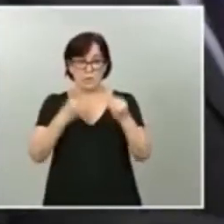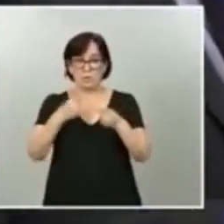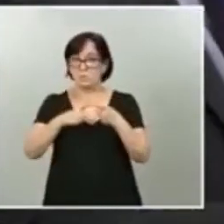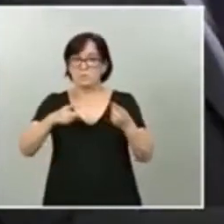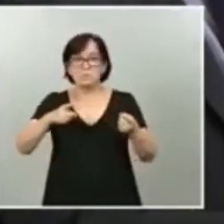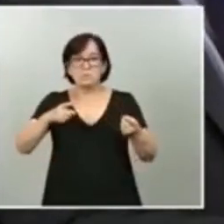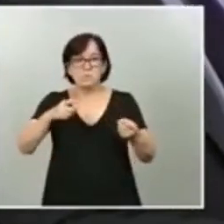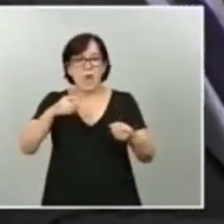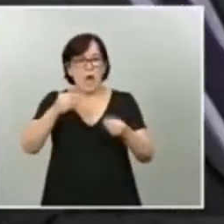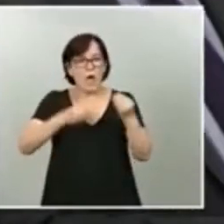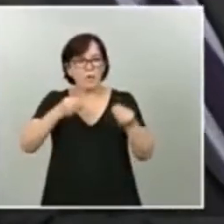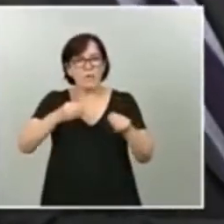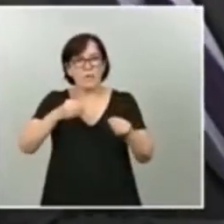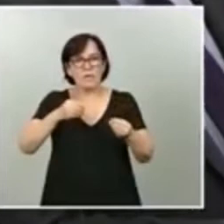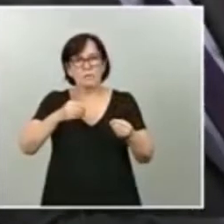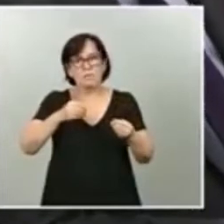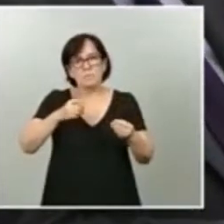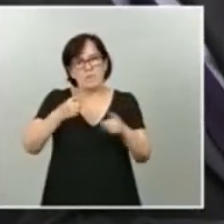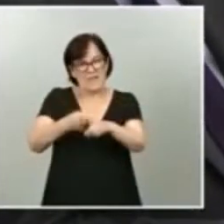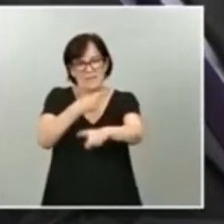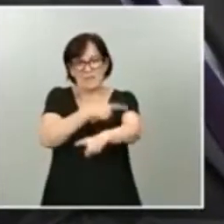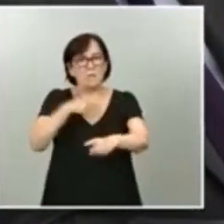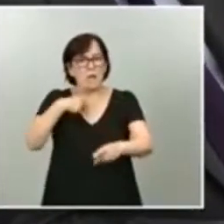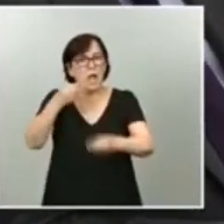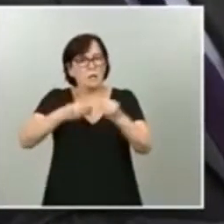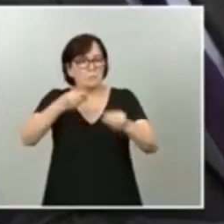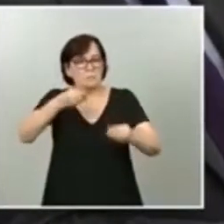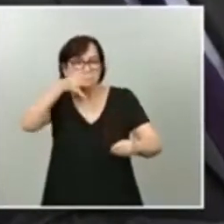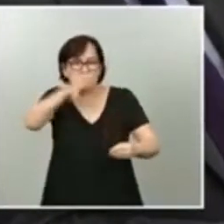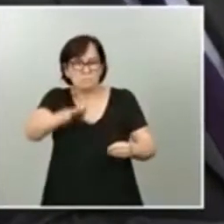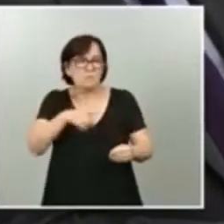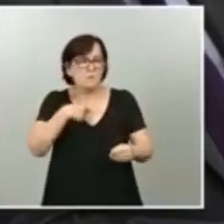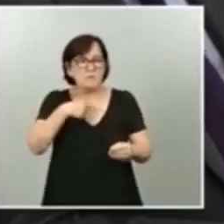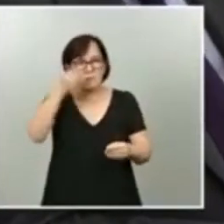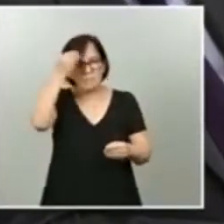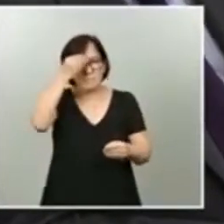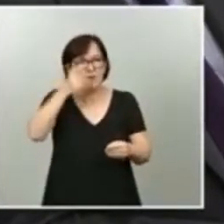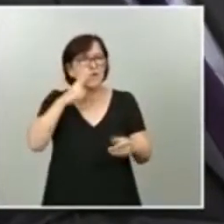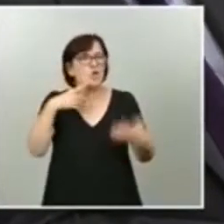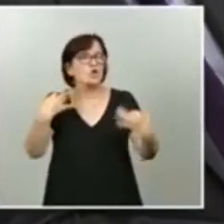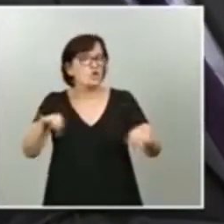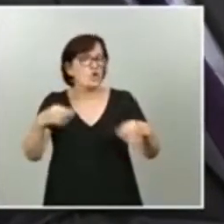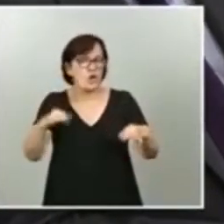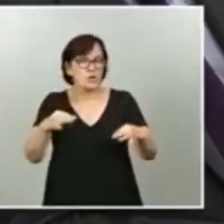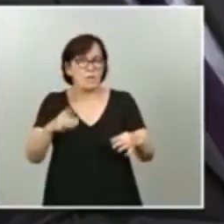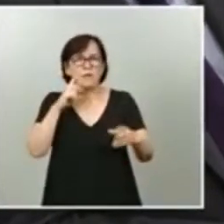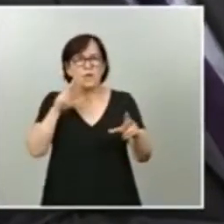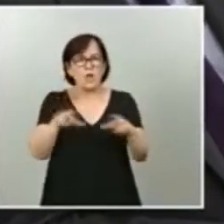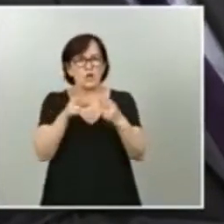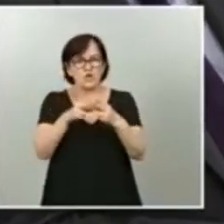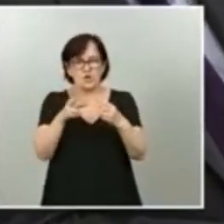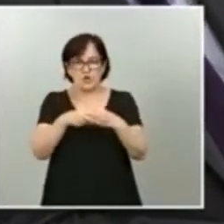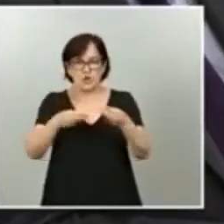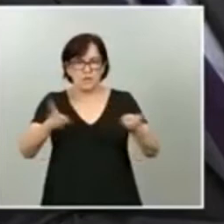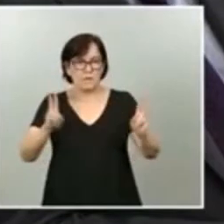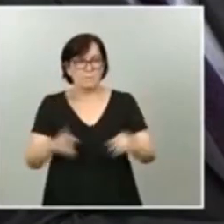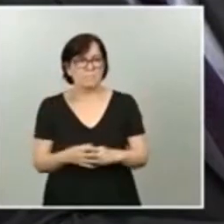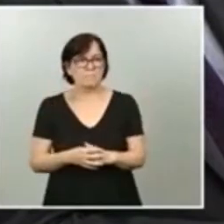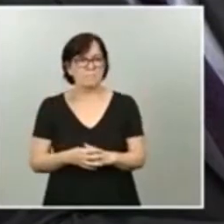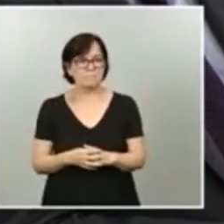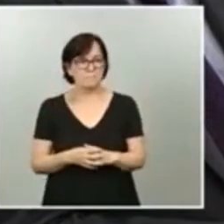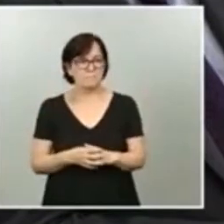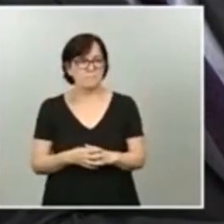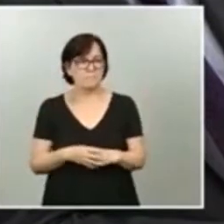emplearlos en este caso. Pero creo que es normal en una sociedad democrática que se produzcan